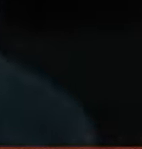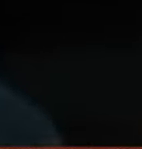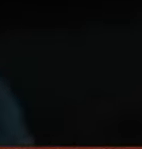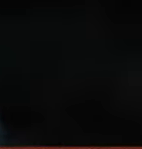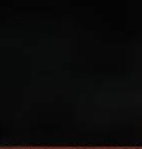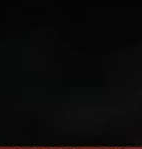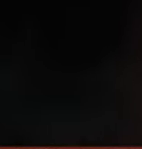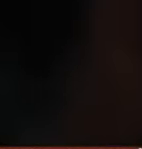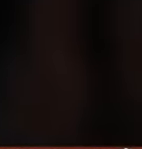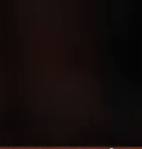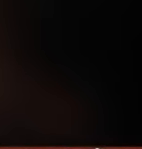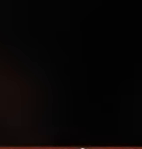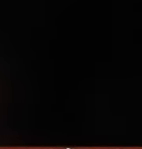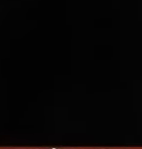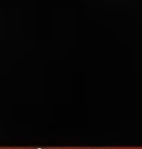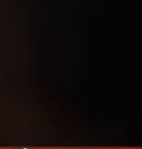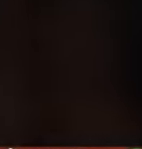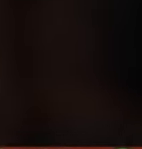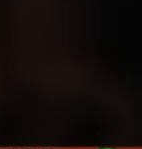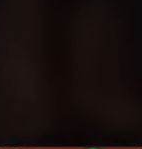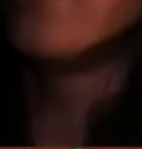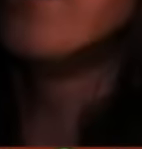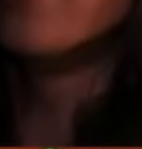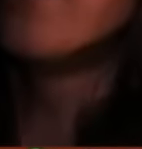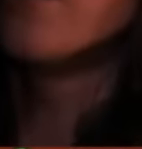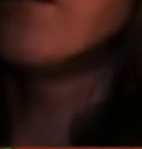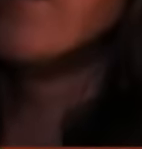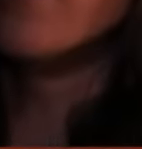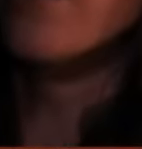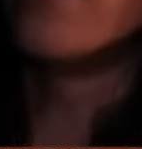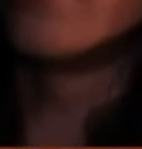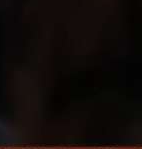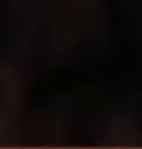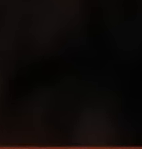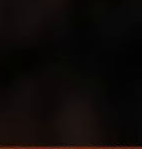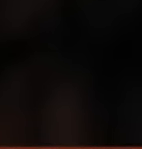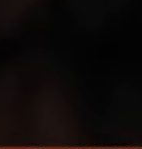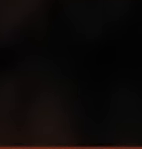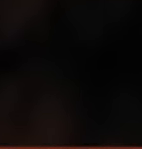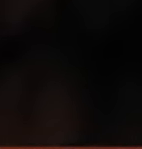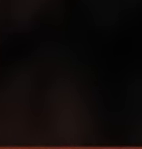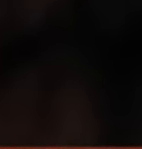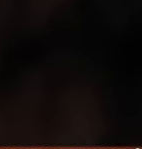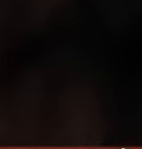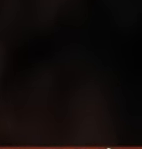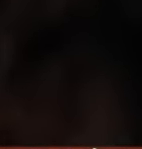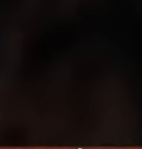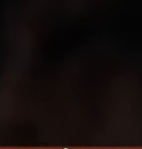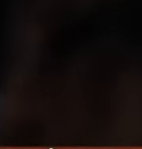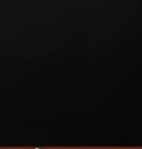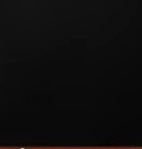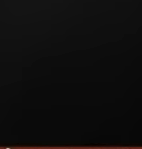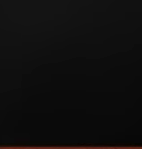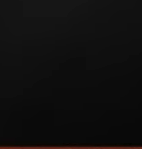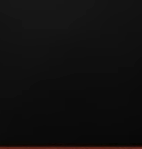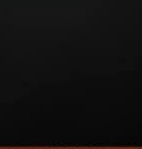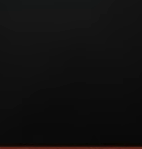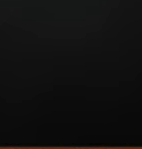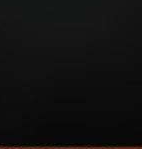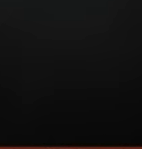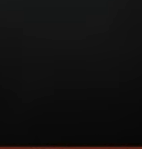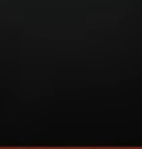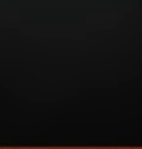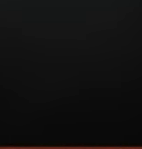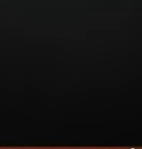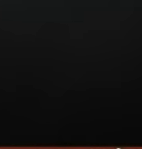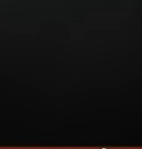lapso de 90 minutos Una serie de elementos de la película Tanto visuales como sonoros E hizo una elección De los mejores momentos de la